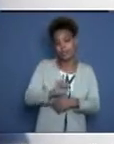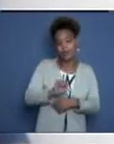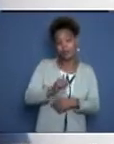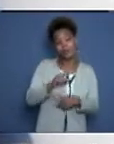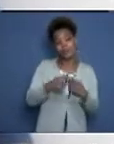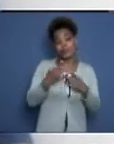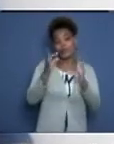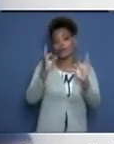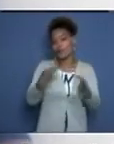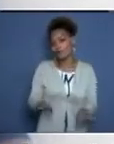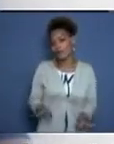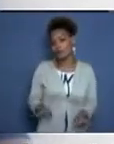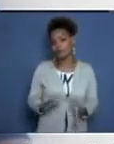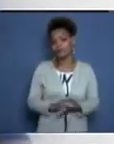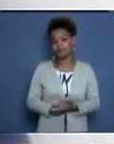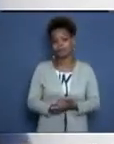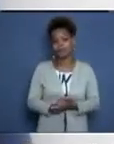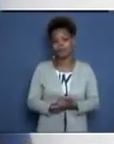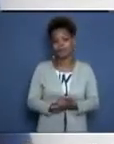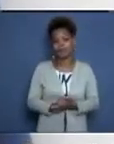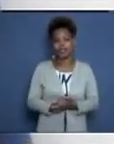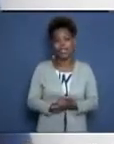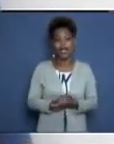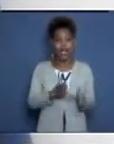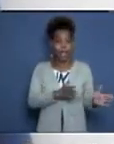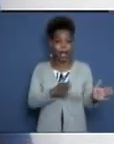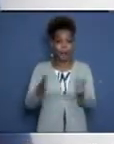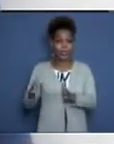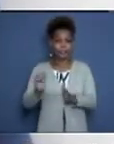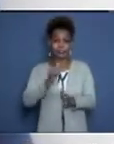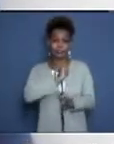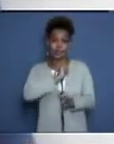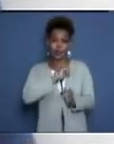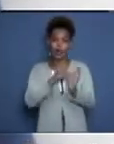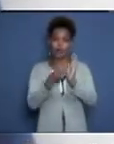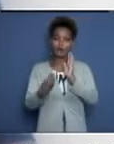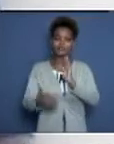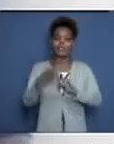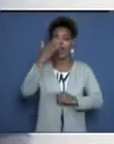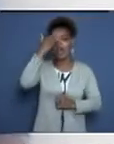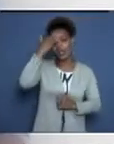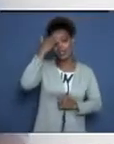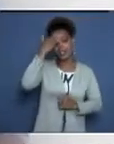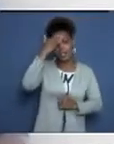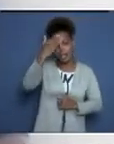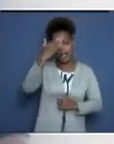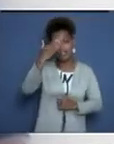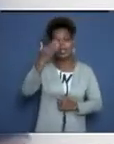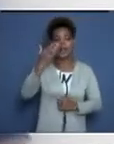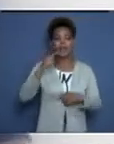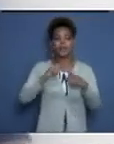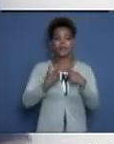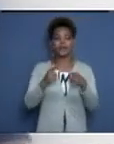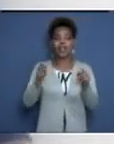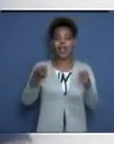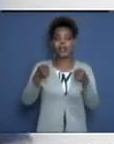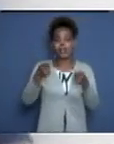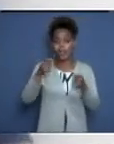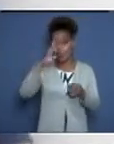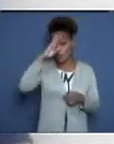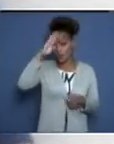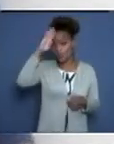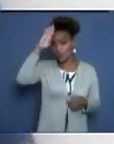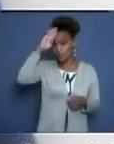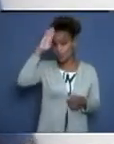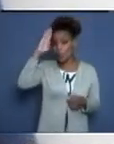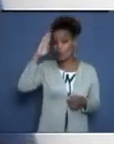este nivel. Bueno, por otra parte, quiero agradecer una vez más la oportunidad que me dio la radio cubana de participar en el apoyo a